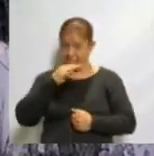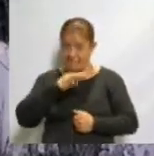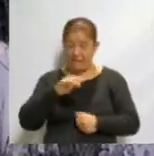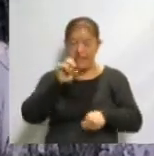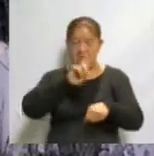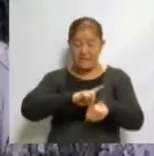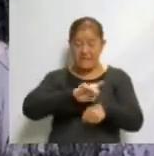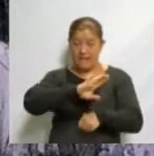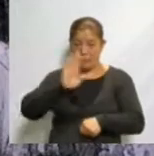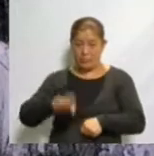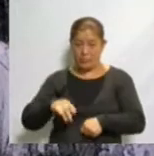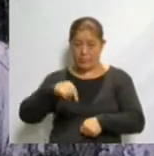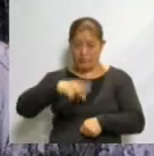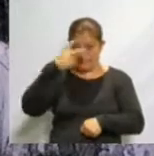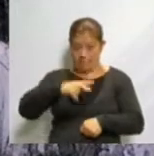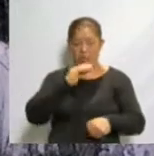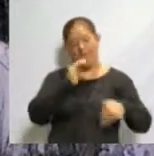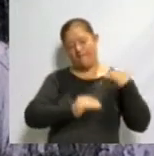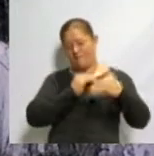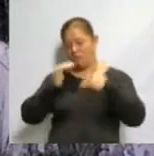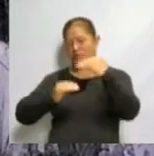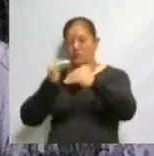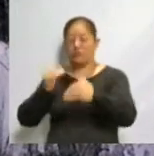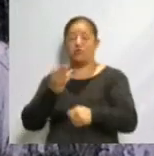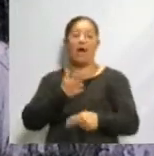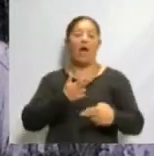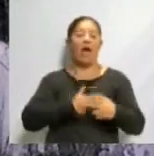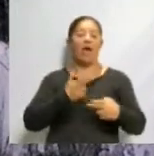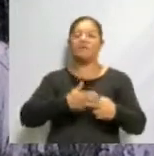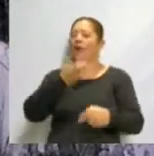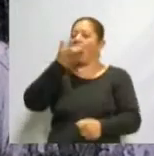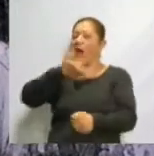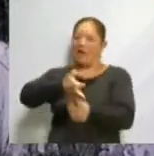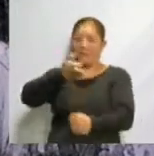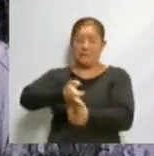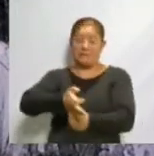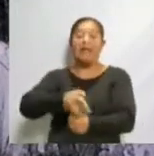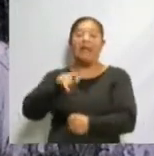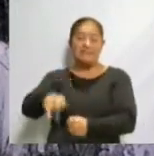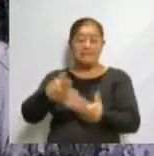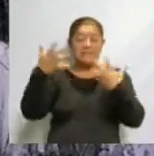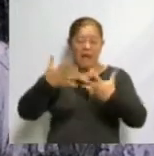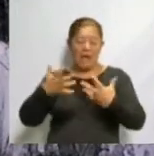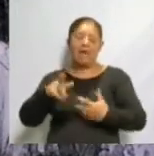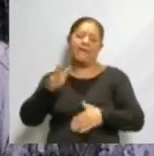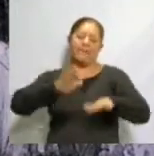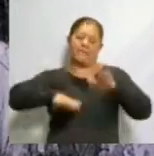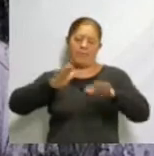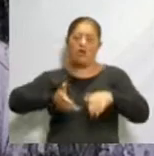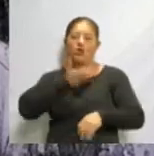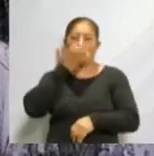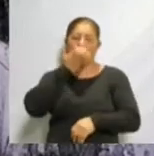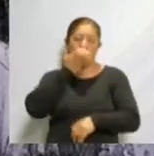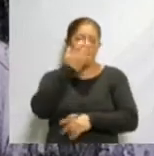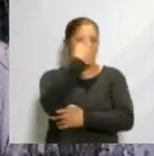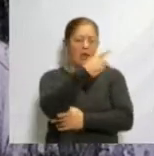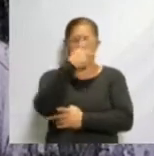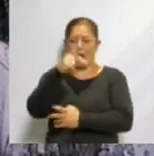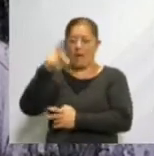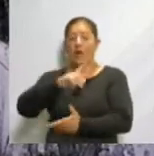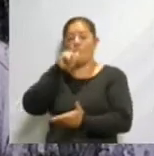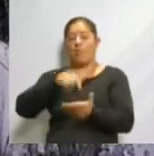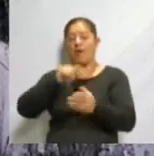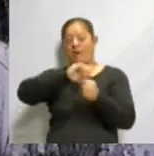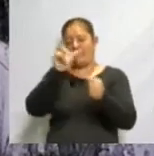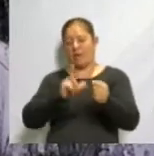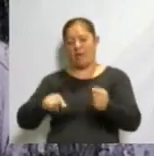Muertos en México ha ido evolucionando hasta nuestros días y se realiza de acuerdo a las tradiciones y costumbres de cada región del